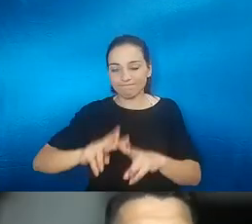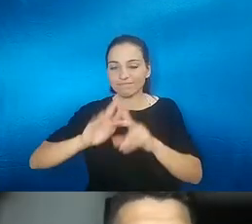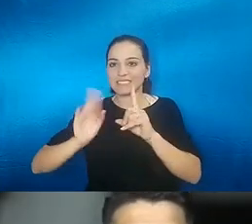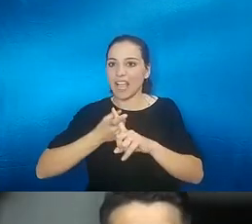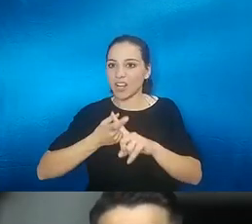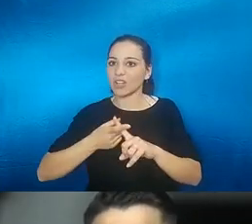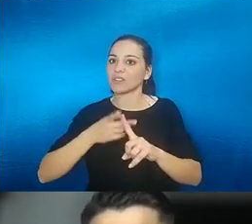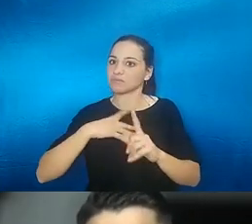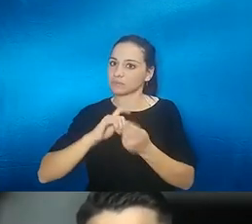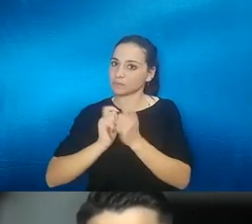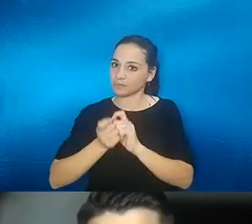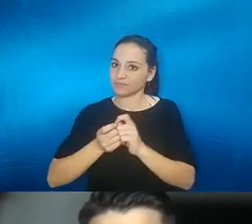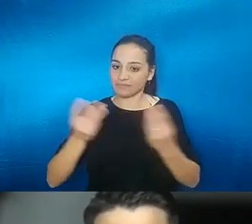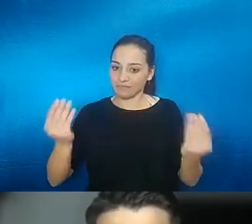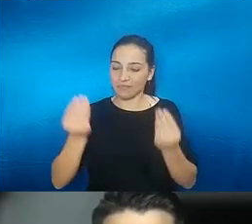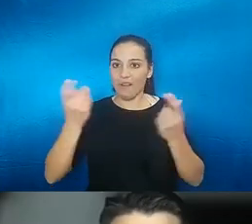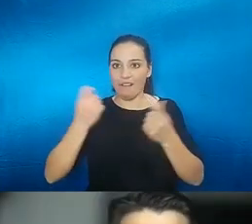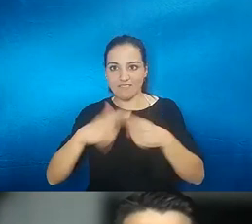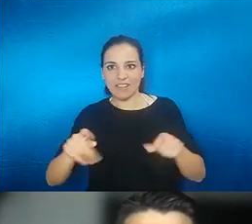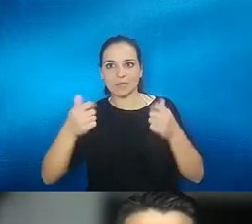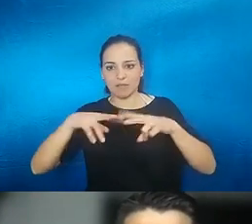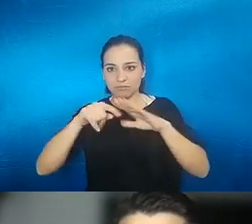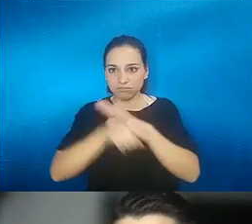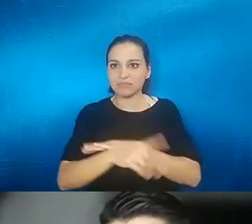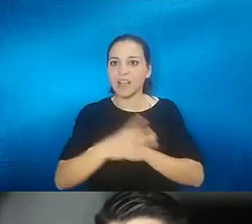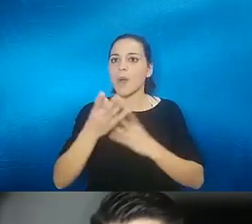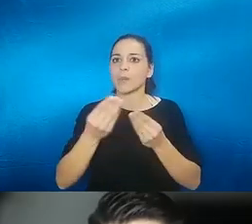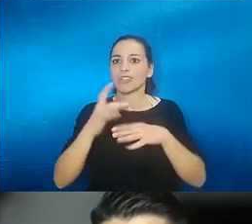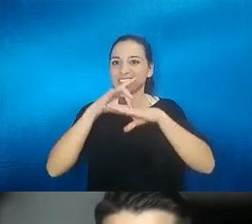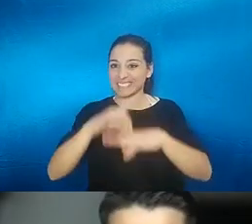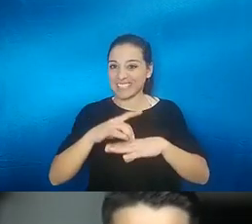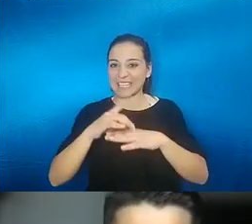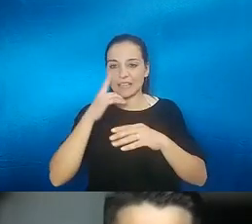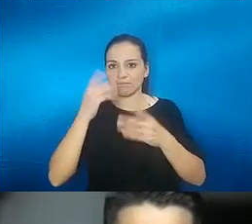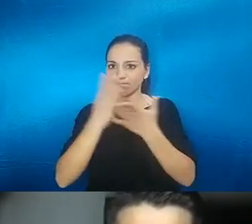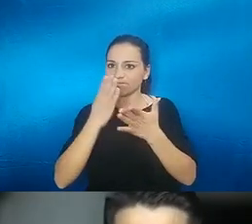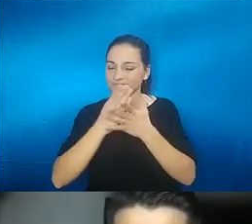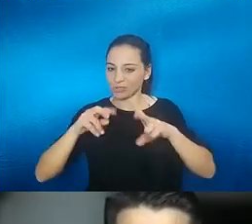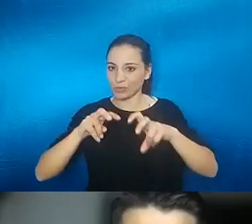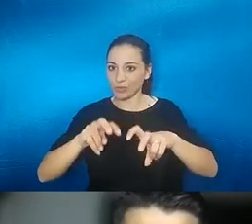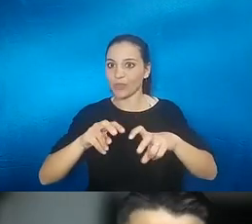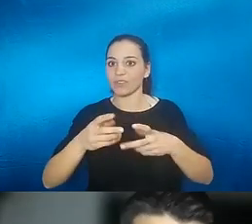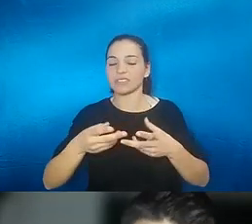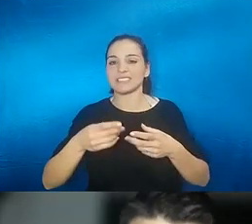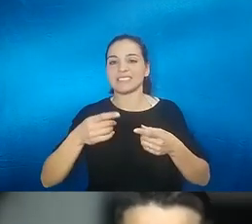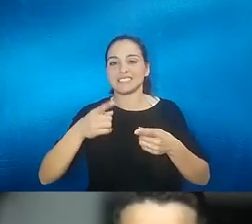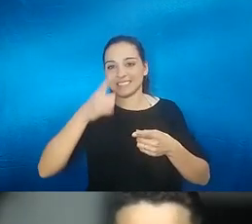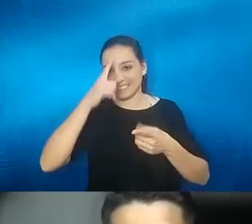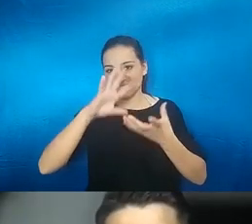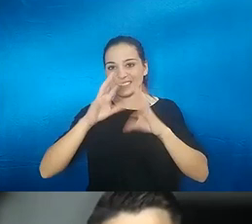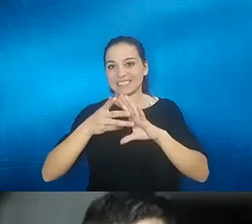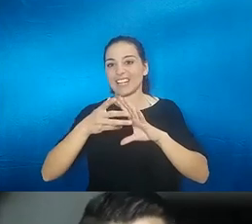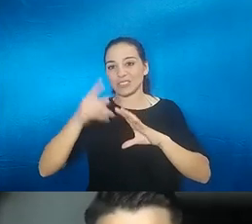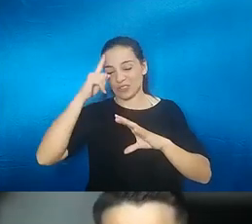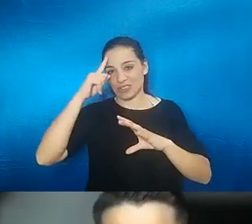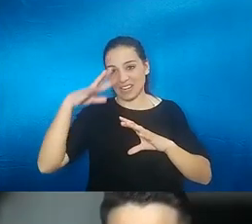os comentaba antes está ahora muy de moda en los estudios son trastornos neuro neurodegenerativos al